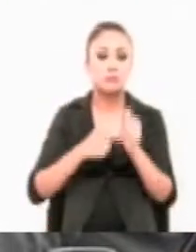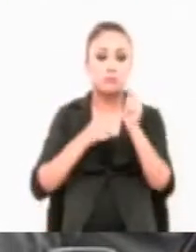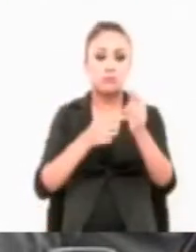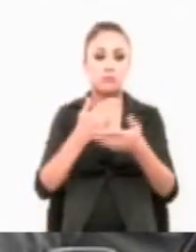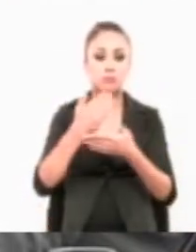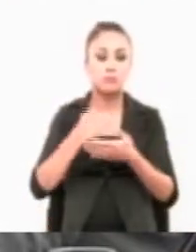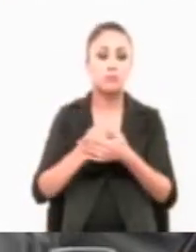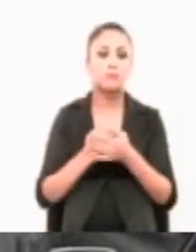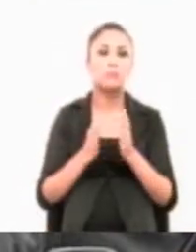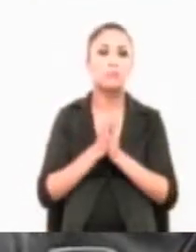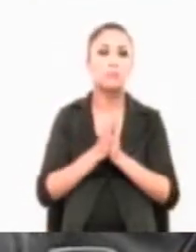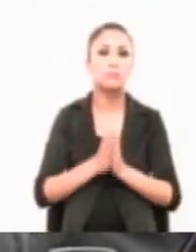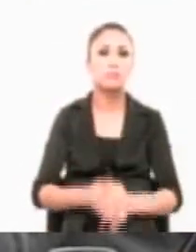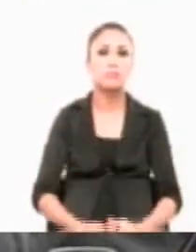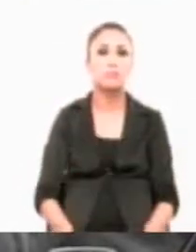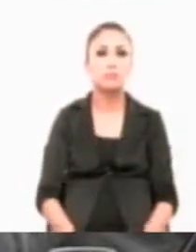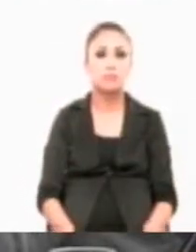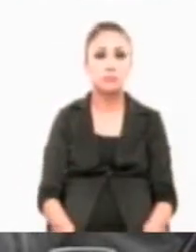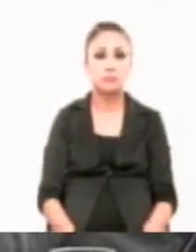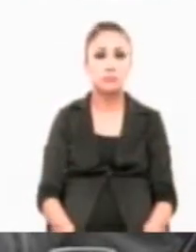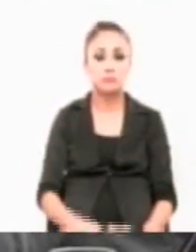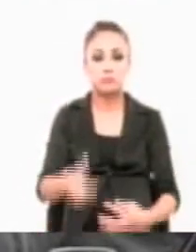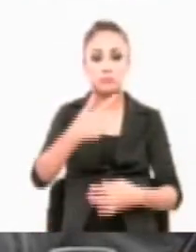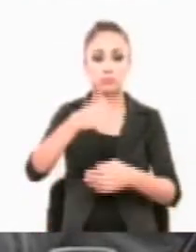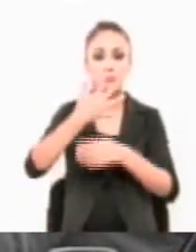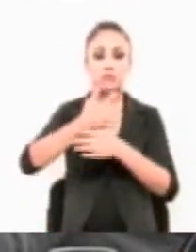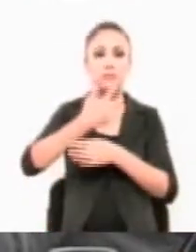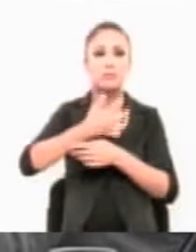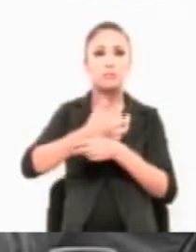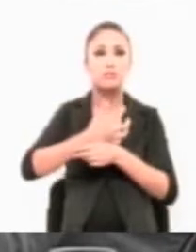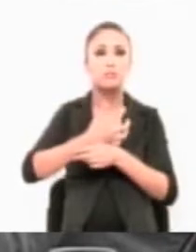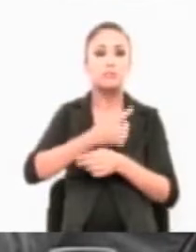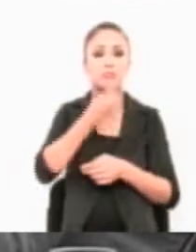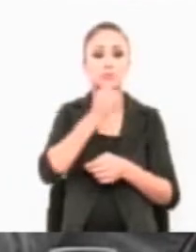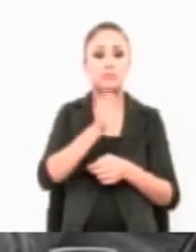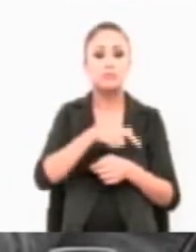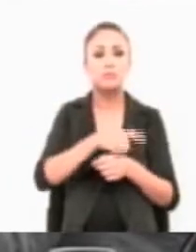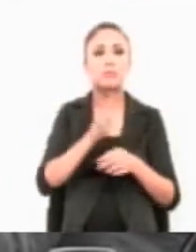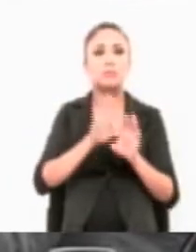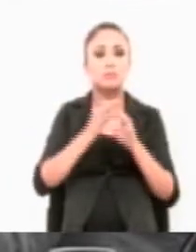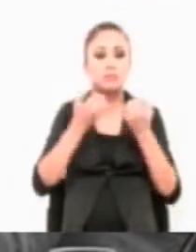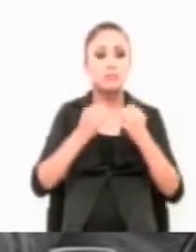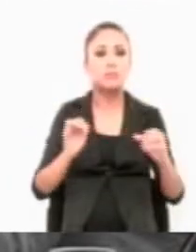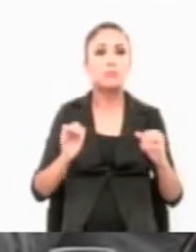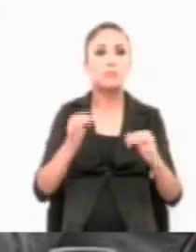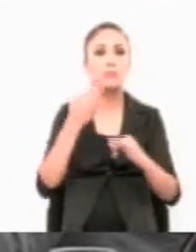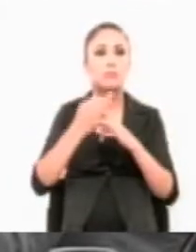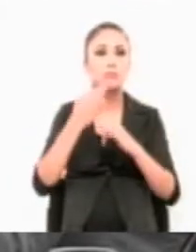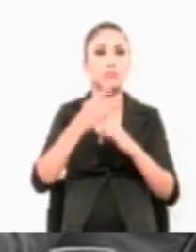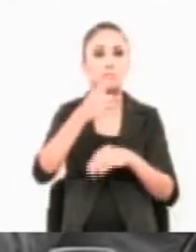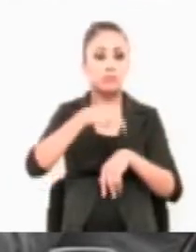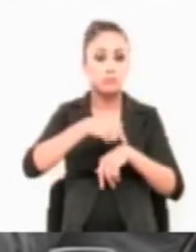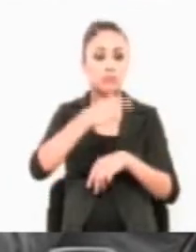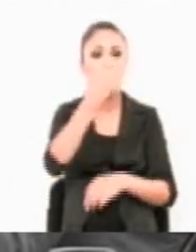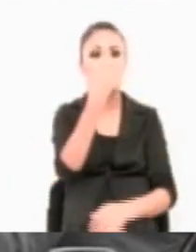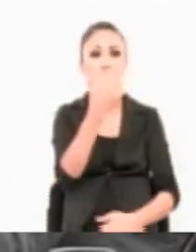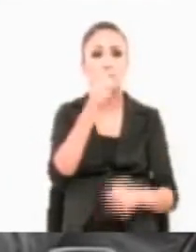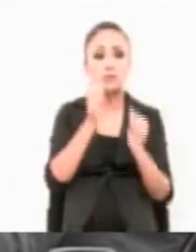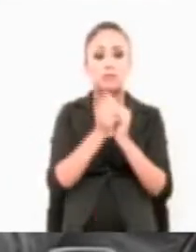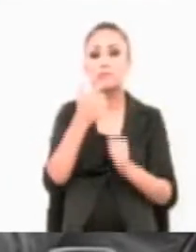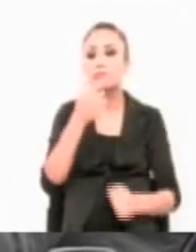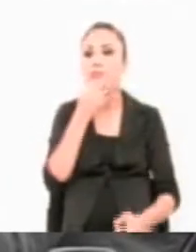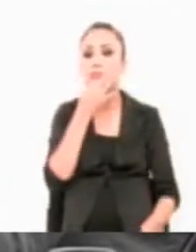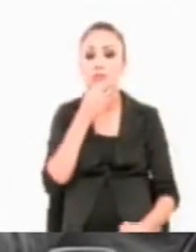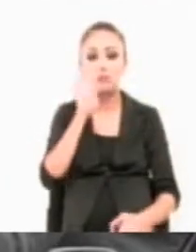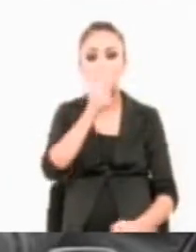siguiente punto, por favor. El siguiente punto del orden del día es el 5, y es el relativo a la clausura de la sesión. En deseo de este punto, a las 15 horas con 7 minutos